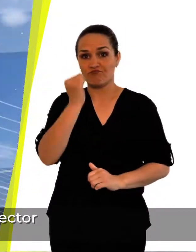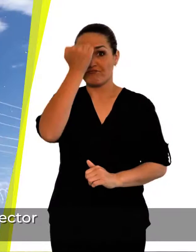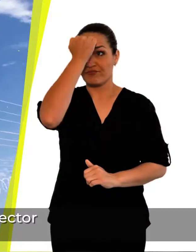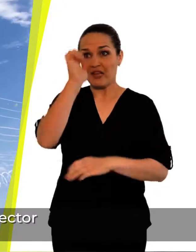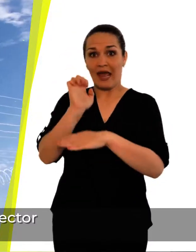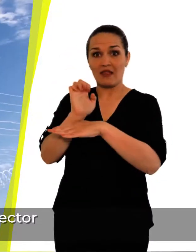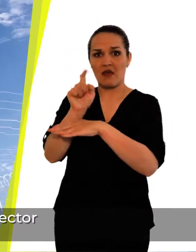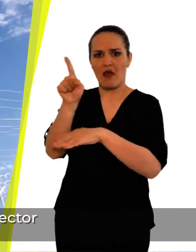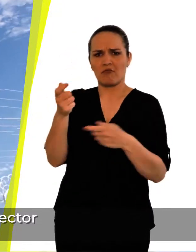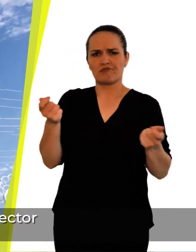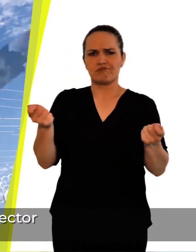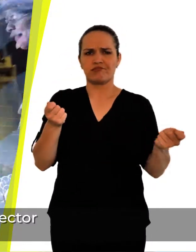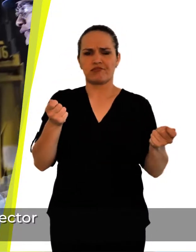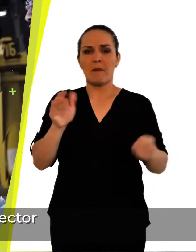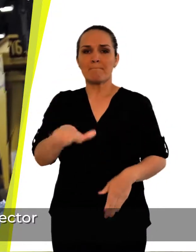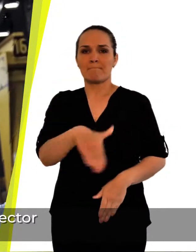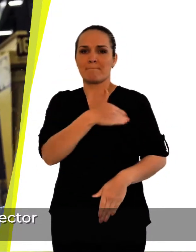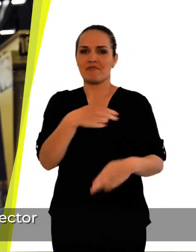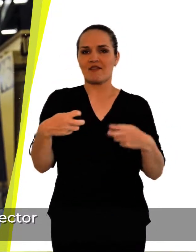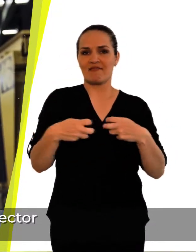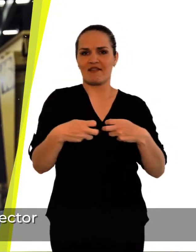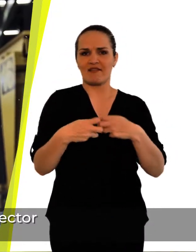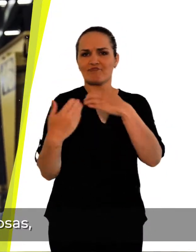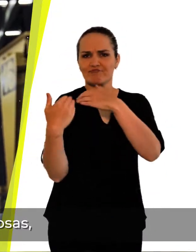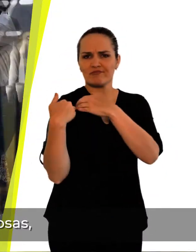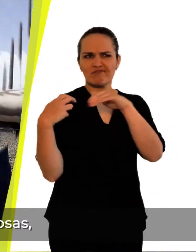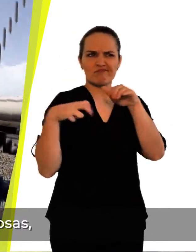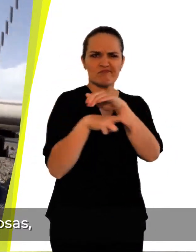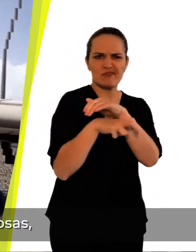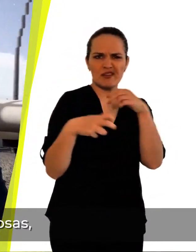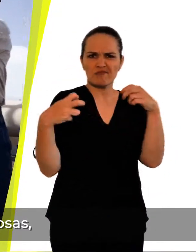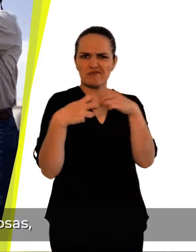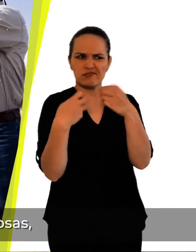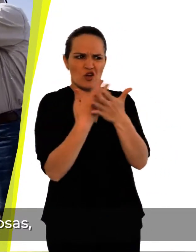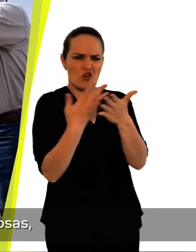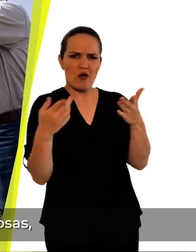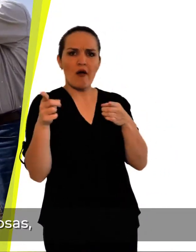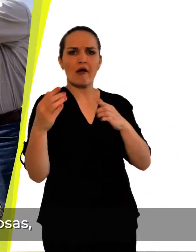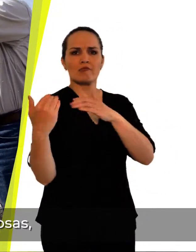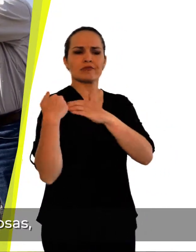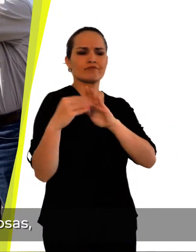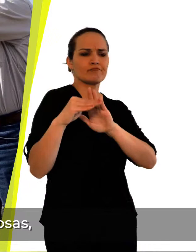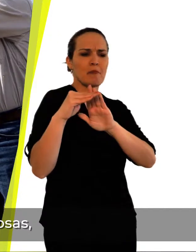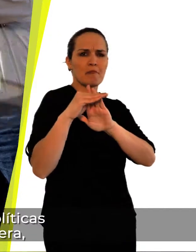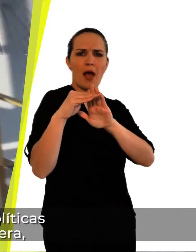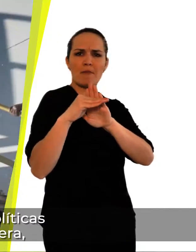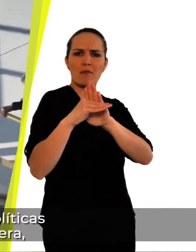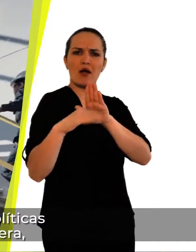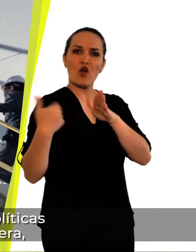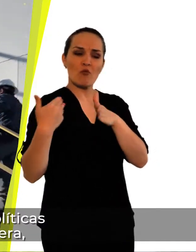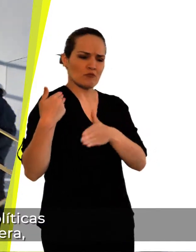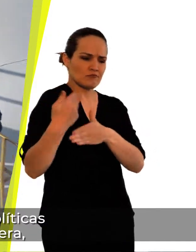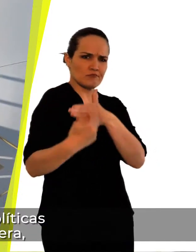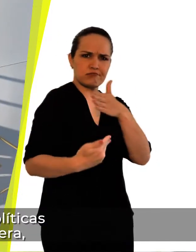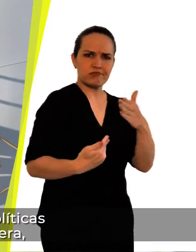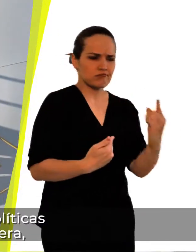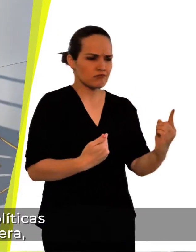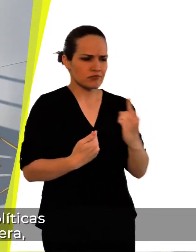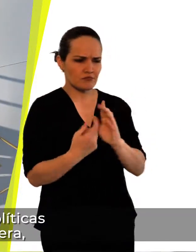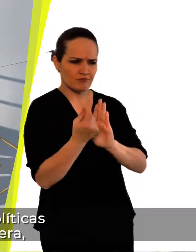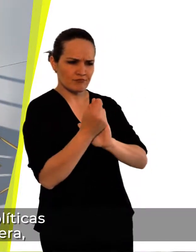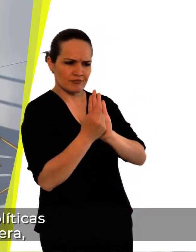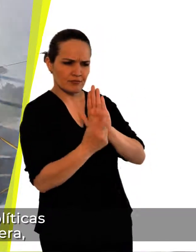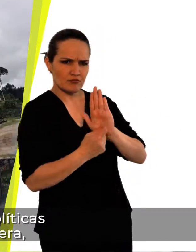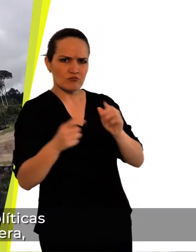Minenergía, como cabeza del sector minero energético, es el encargado, entre otras cosas, de establecer